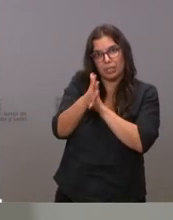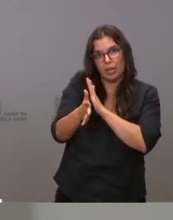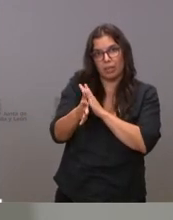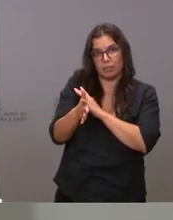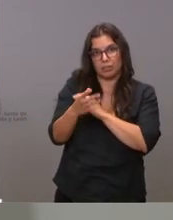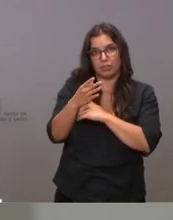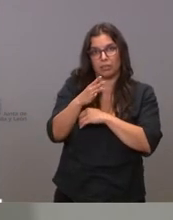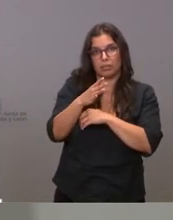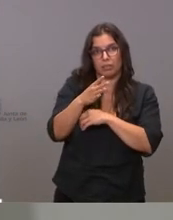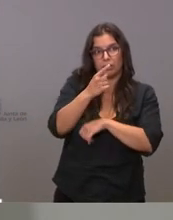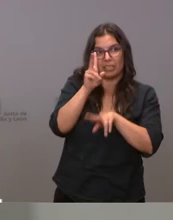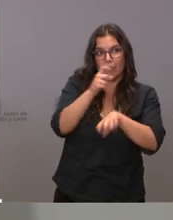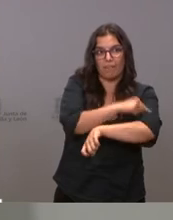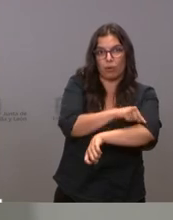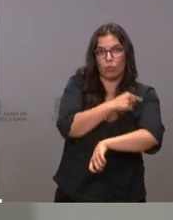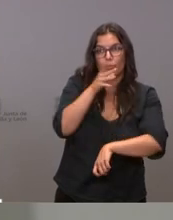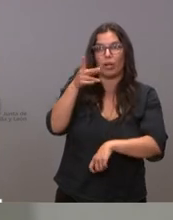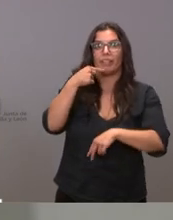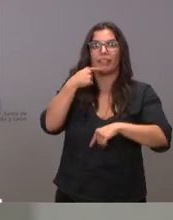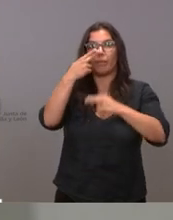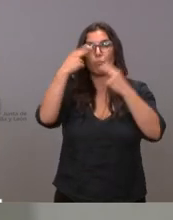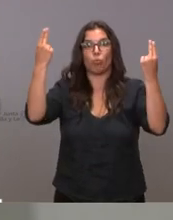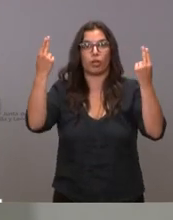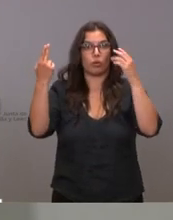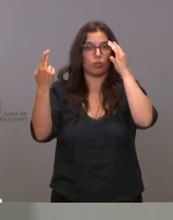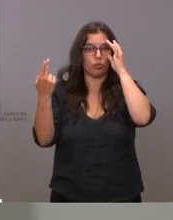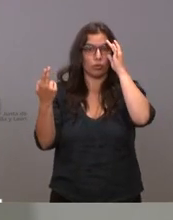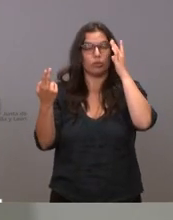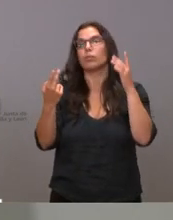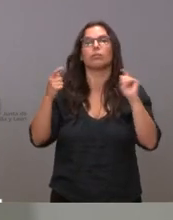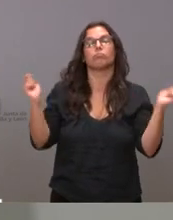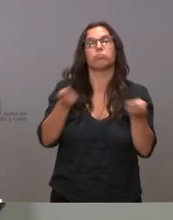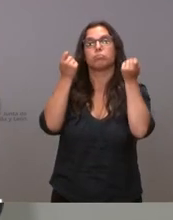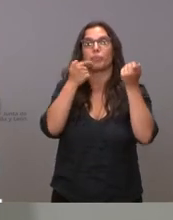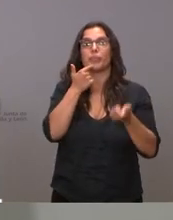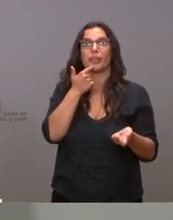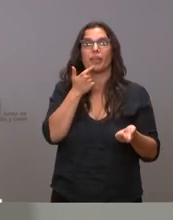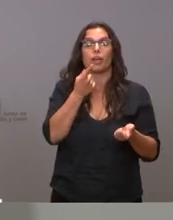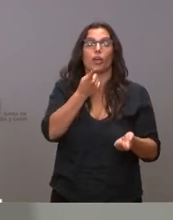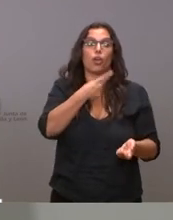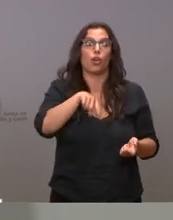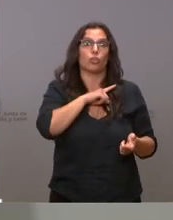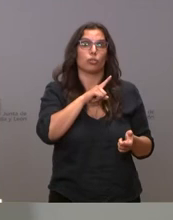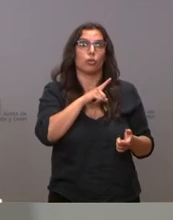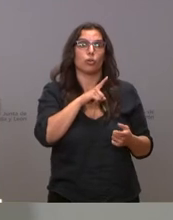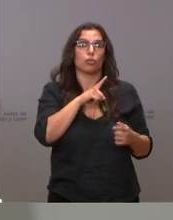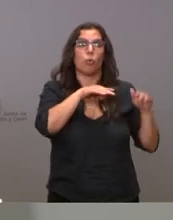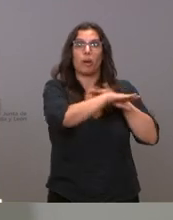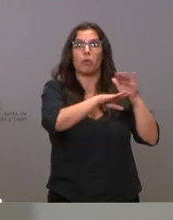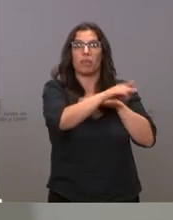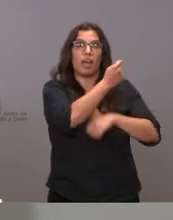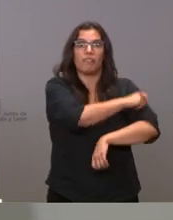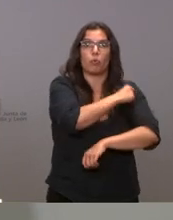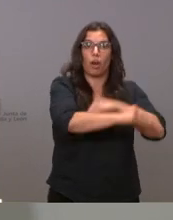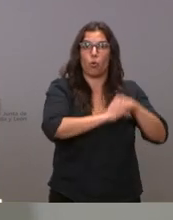que pasa con las vacunas es que el que públicamente se ha manifestado diciendo que es que nosotros no poníamos las vacunas ha